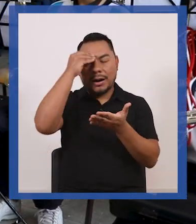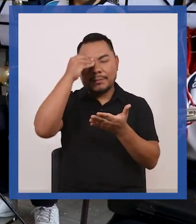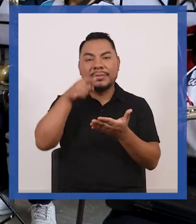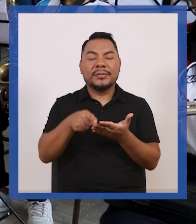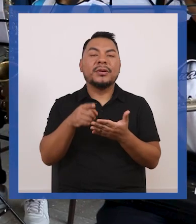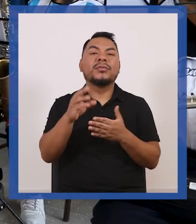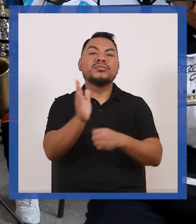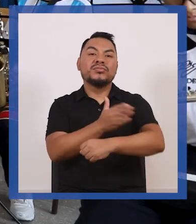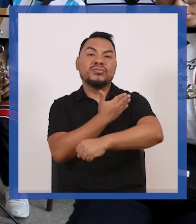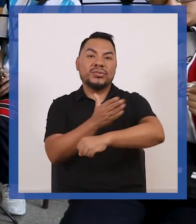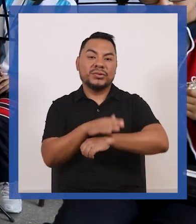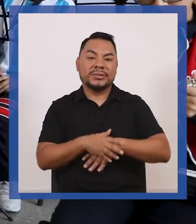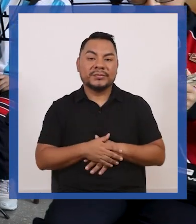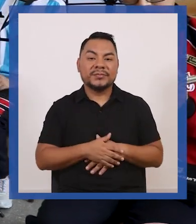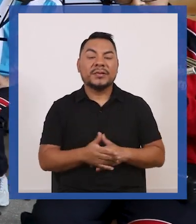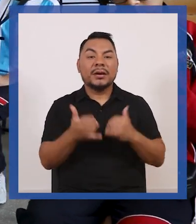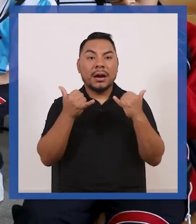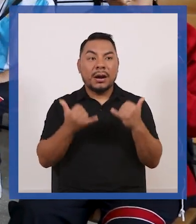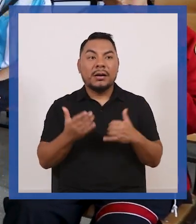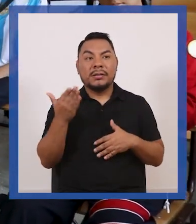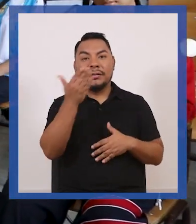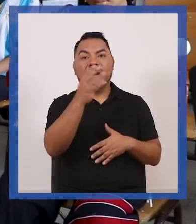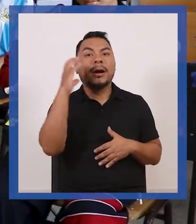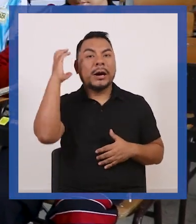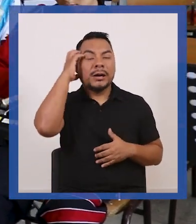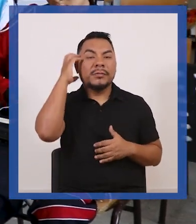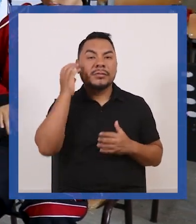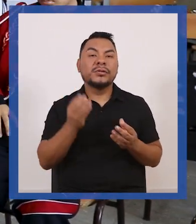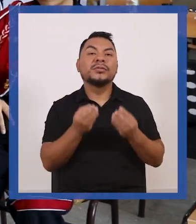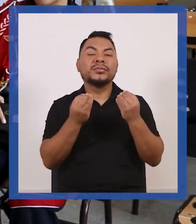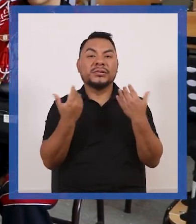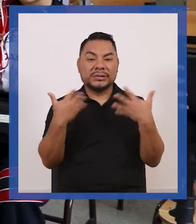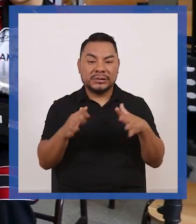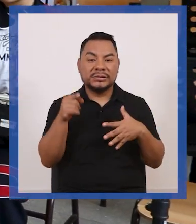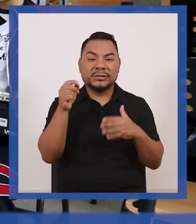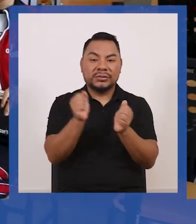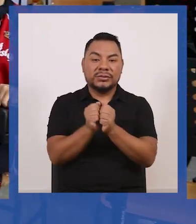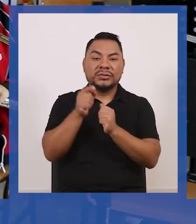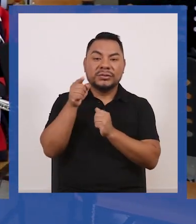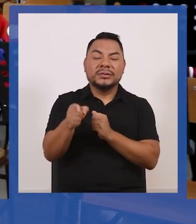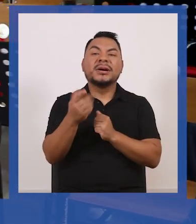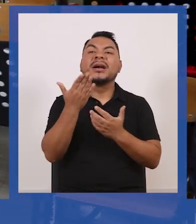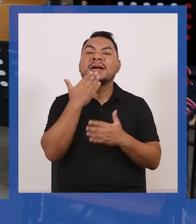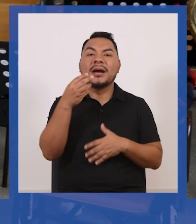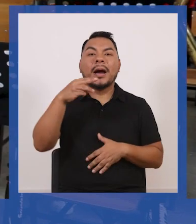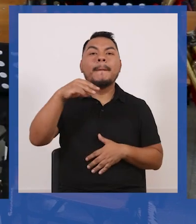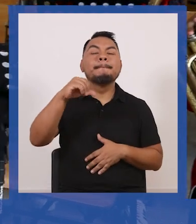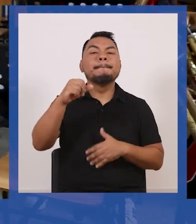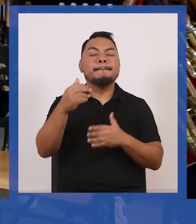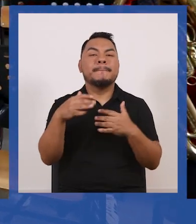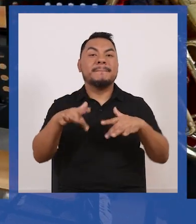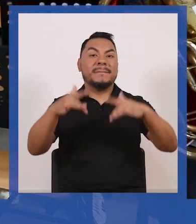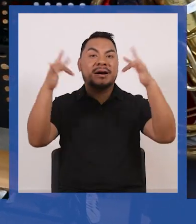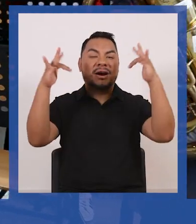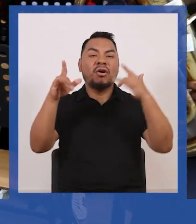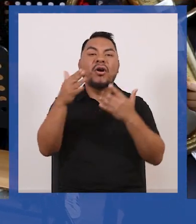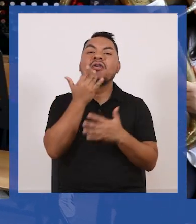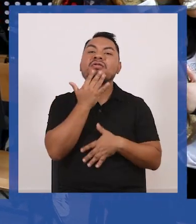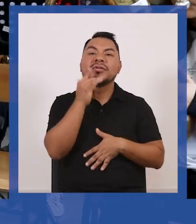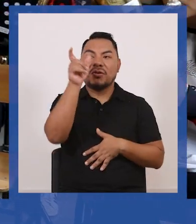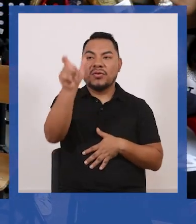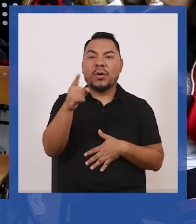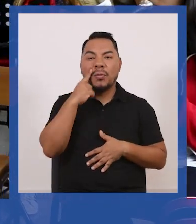y ahora nos vamos a Miraflores porque hemos estado con el mago del color el señor